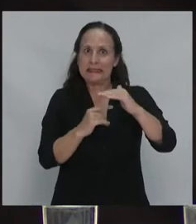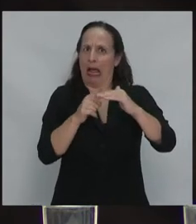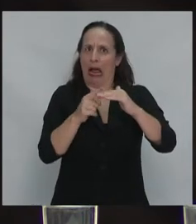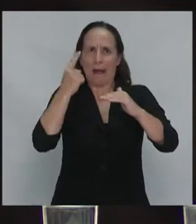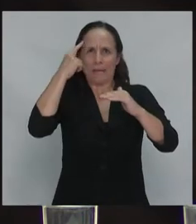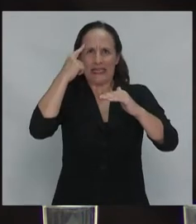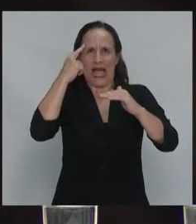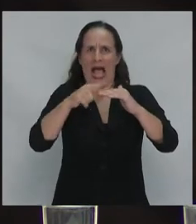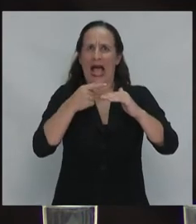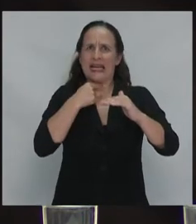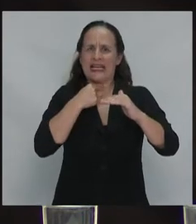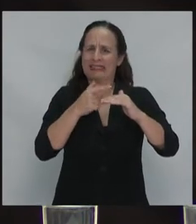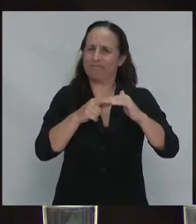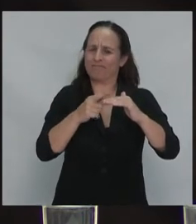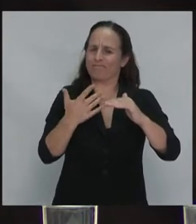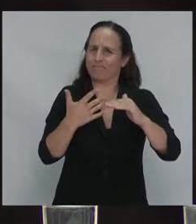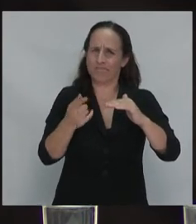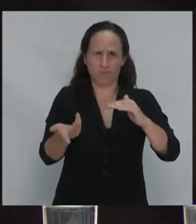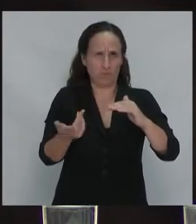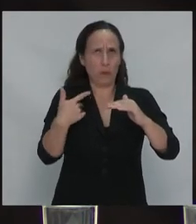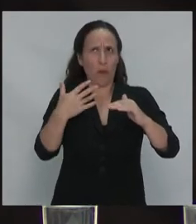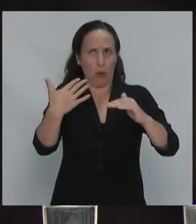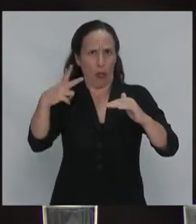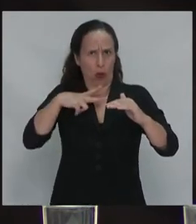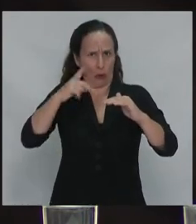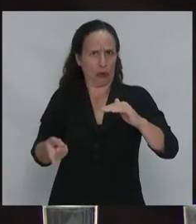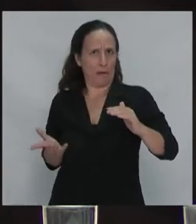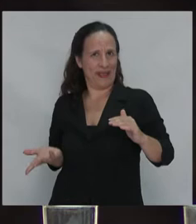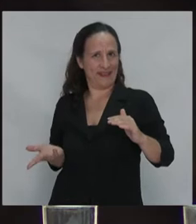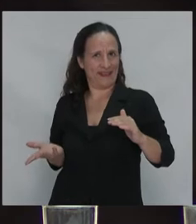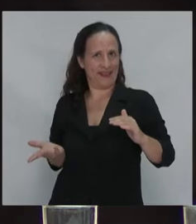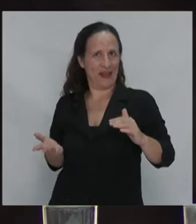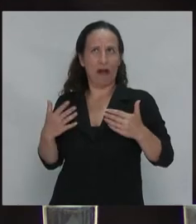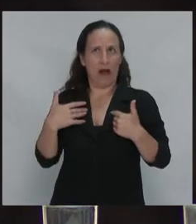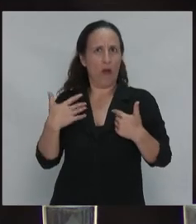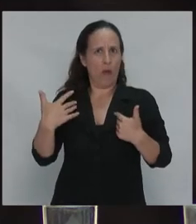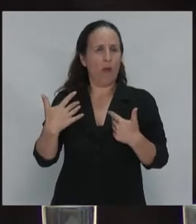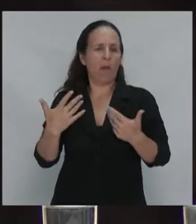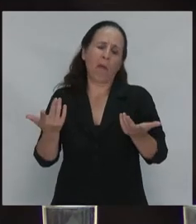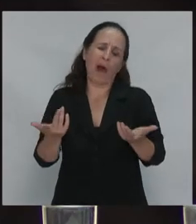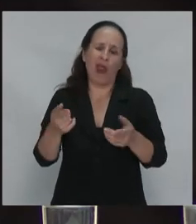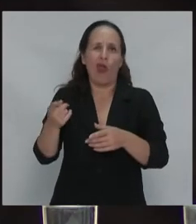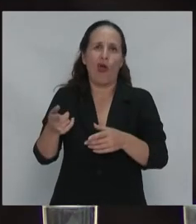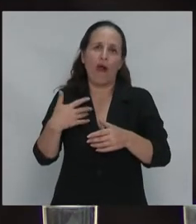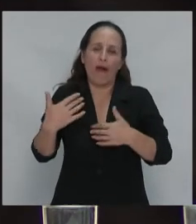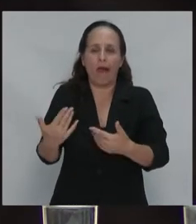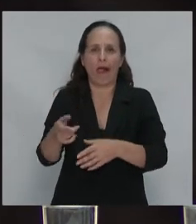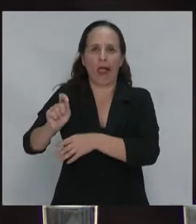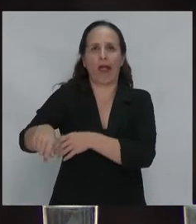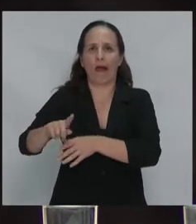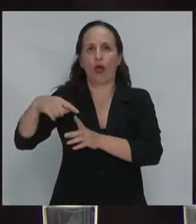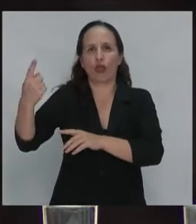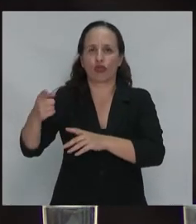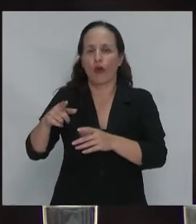pone a pensar en que no le está prohibido ser rico en que no es tan grave explotar en que no es tan grave que